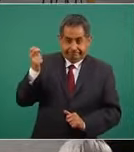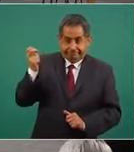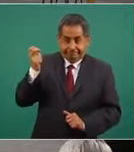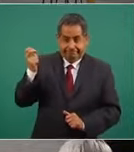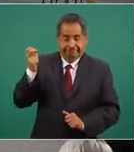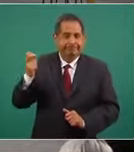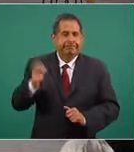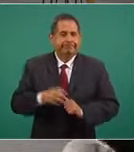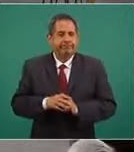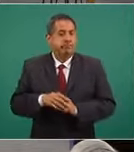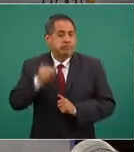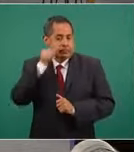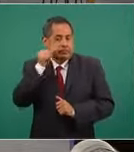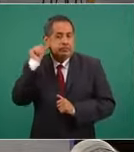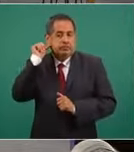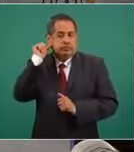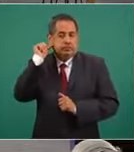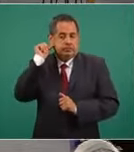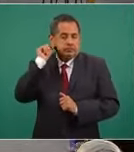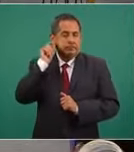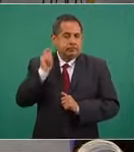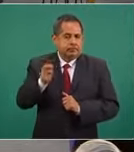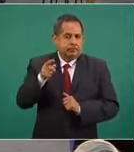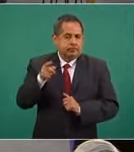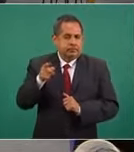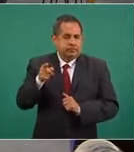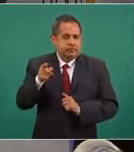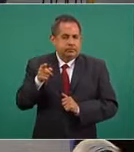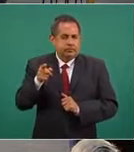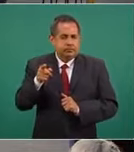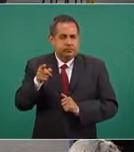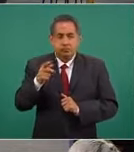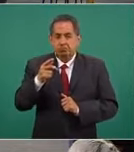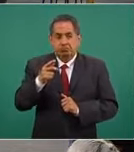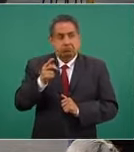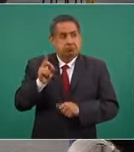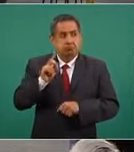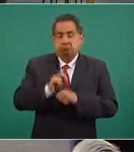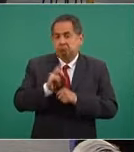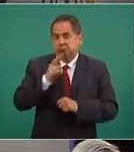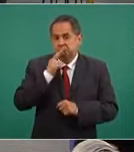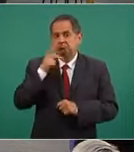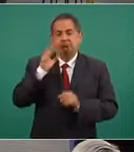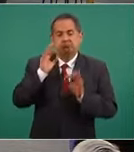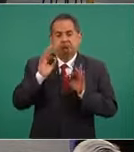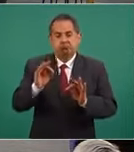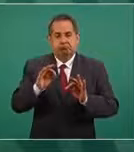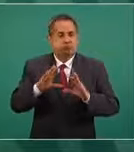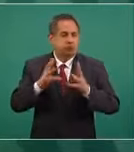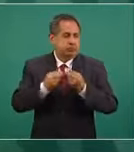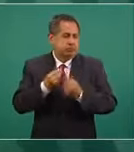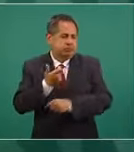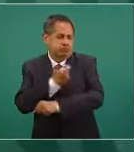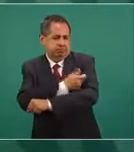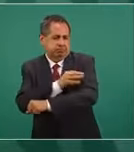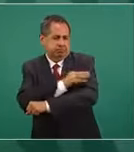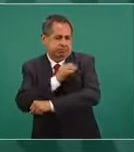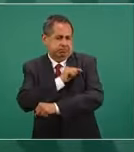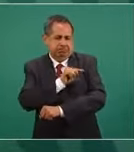Ayer fue el mejor día en cuanto a vacunación.